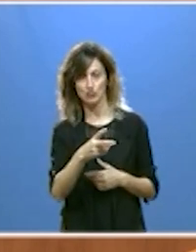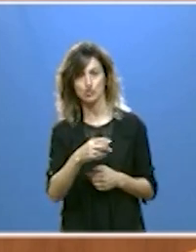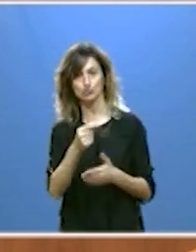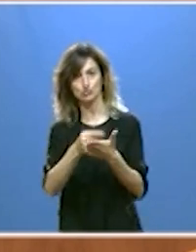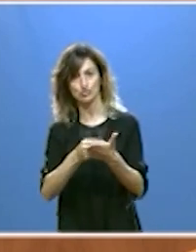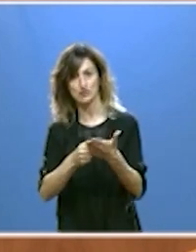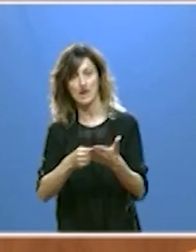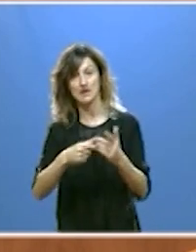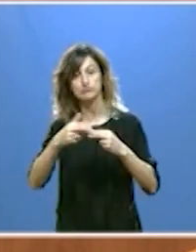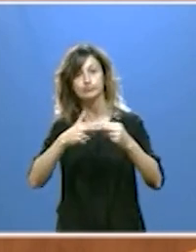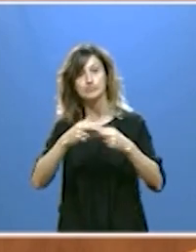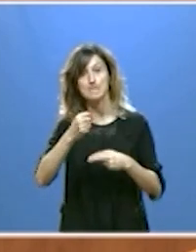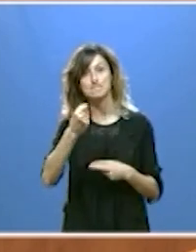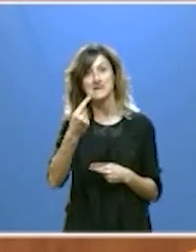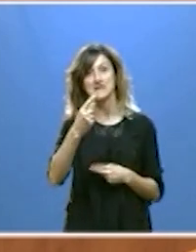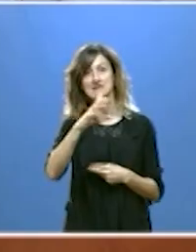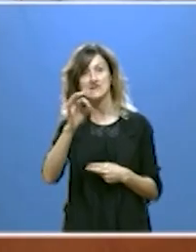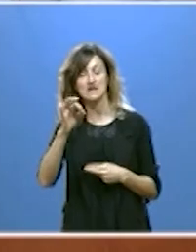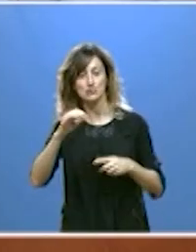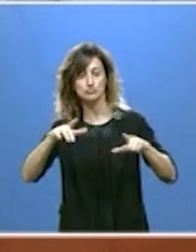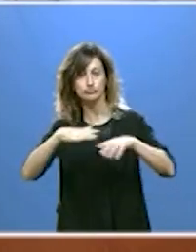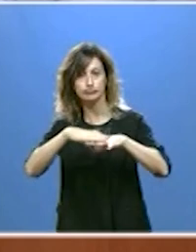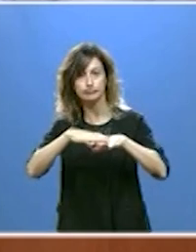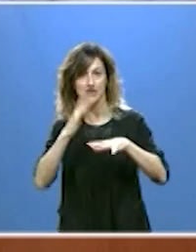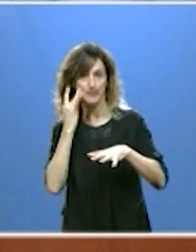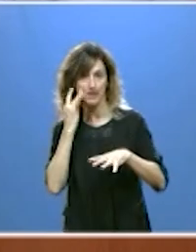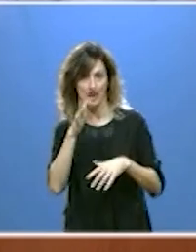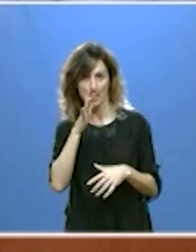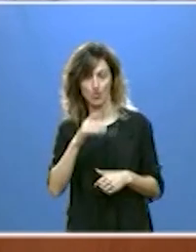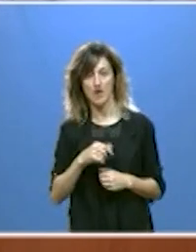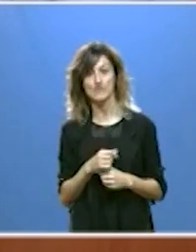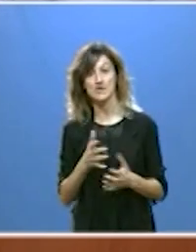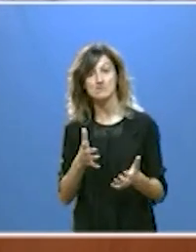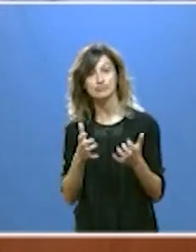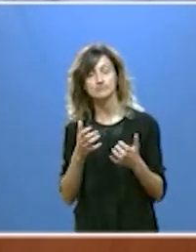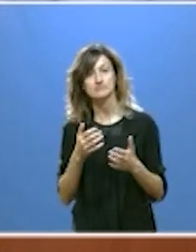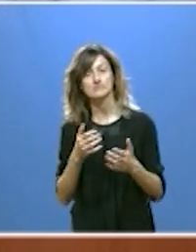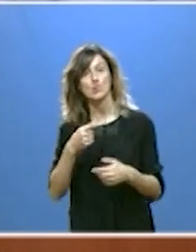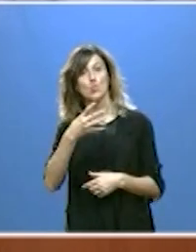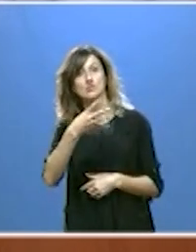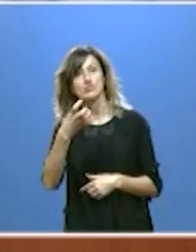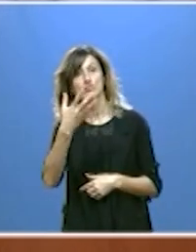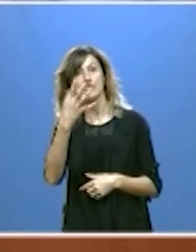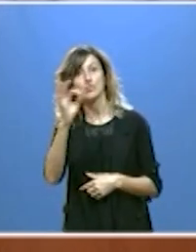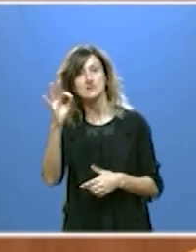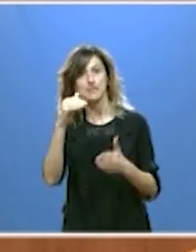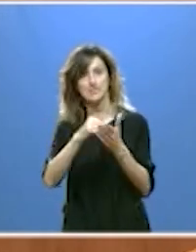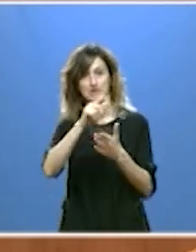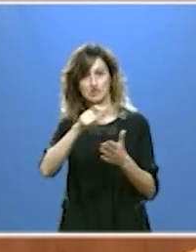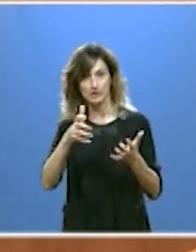construcción de 1.500 depuradoras inversión que va a beneficiar a más de 450.000 personas